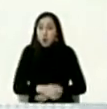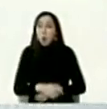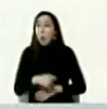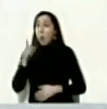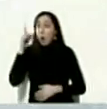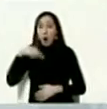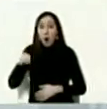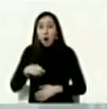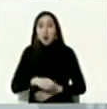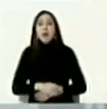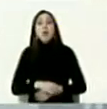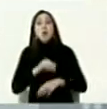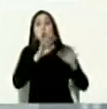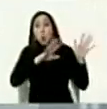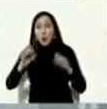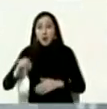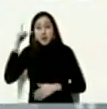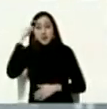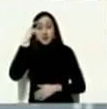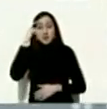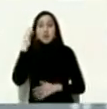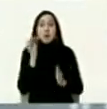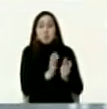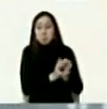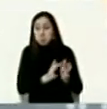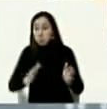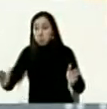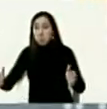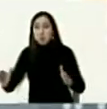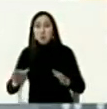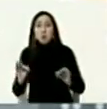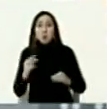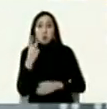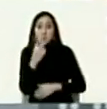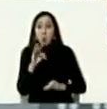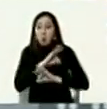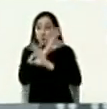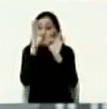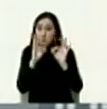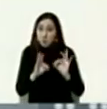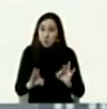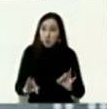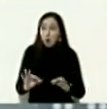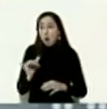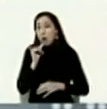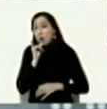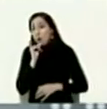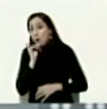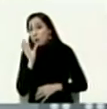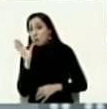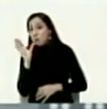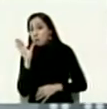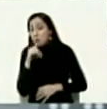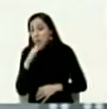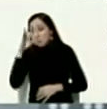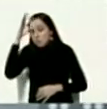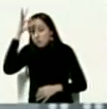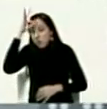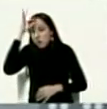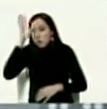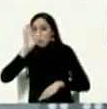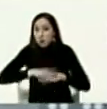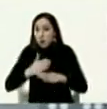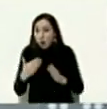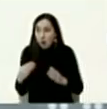Kabul iban a pasar 90 días una de dos o están bien desinformados de un país que tienen